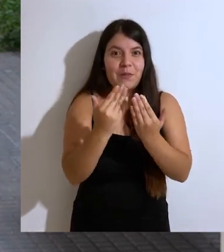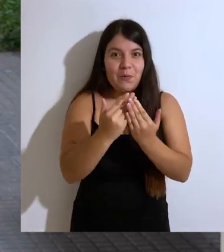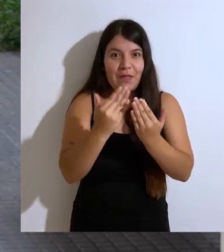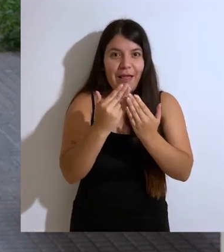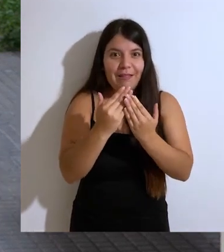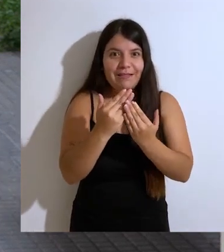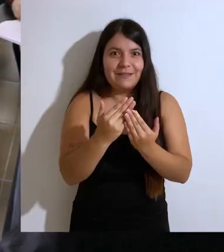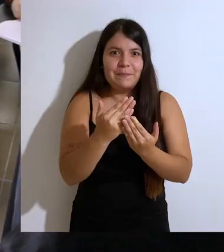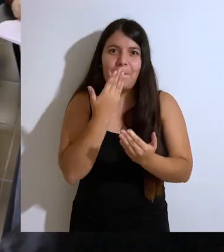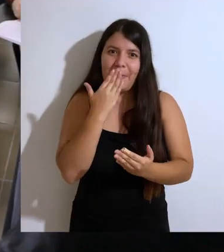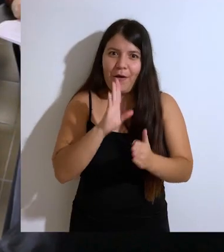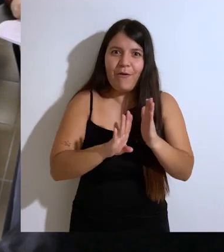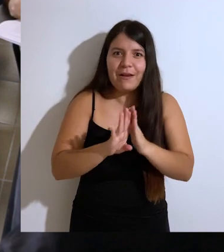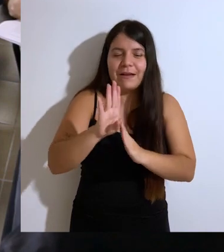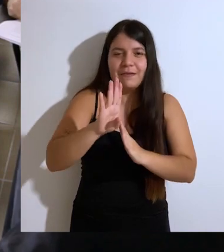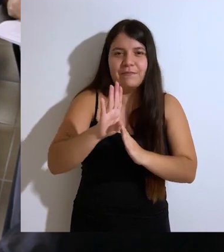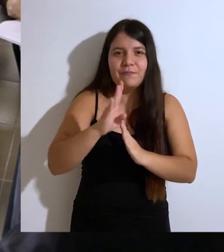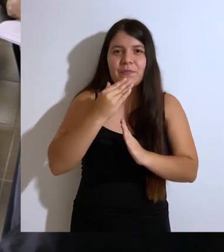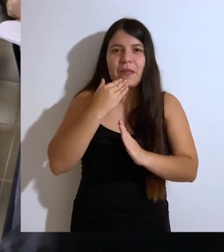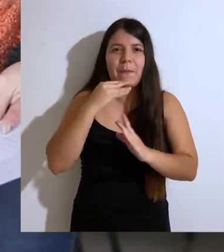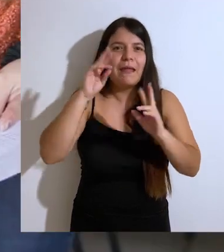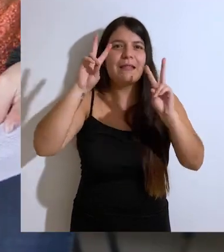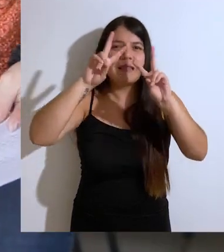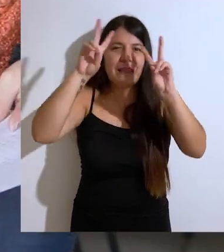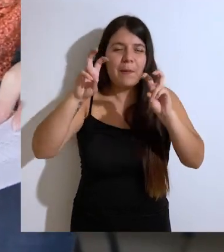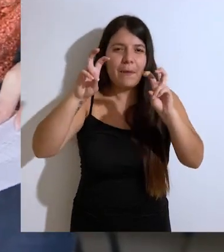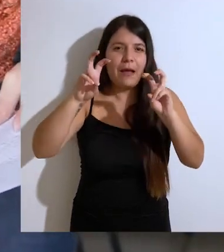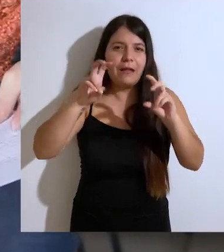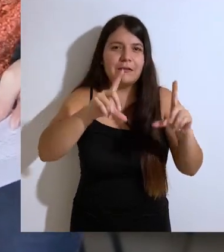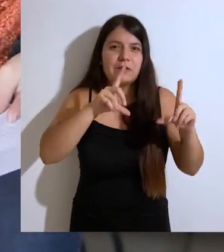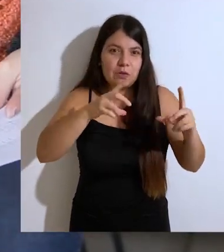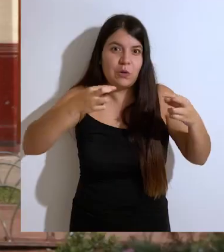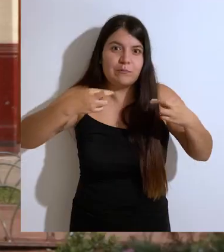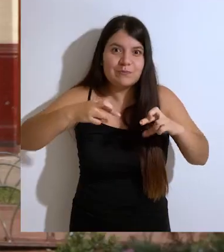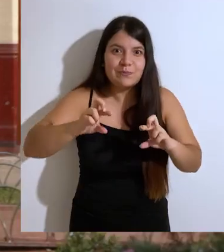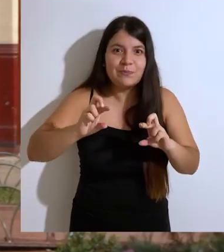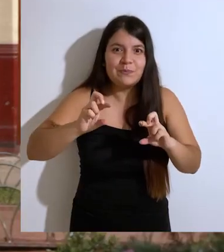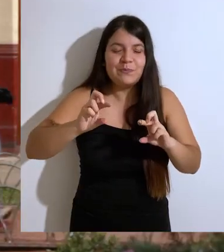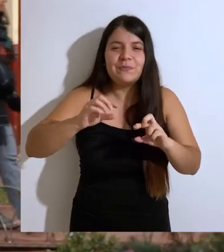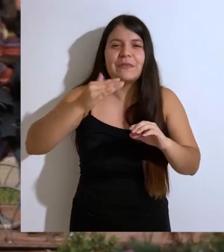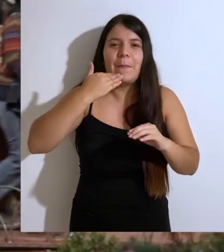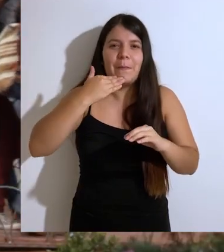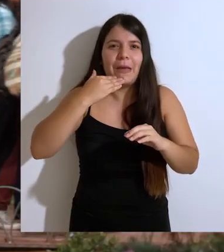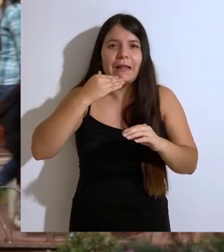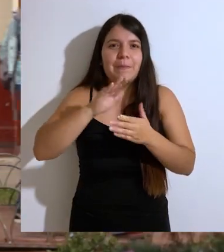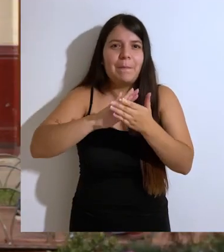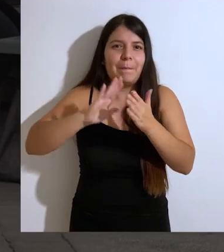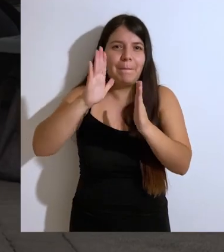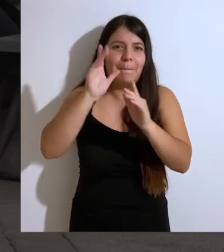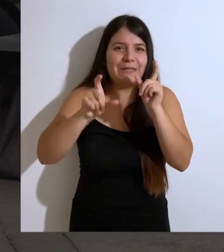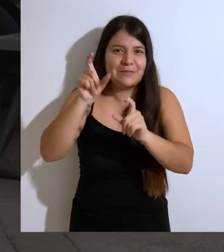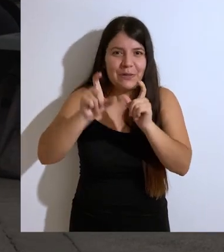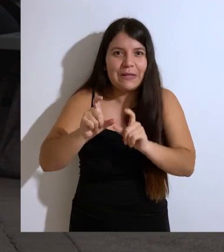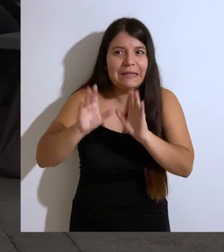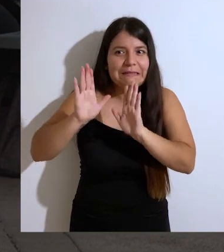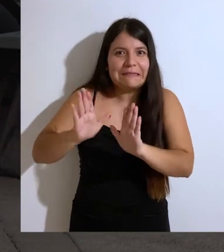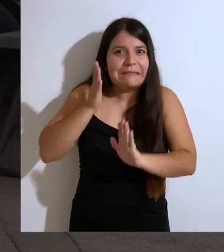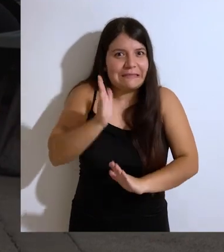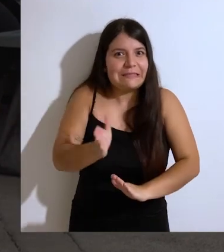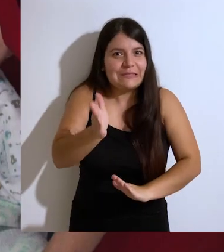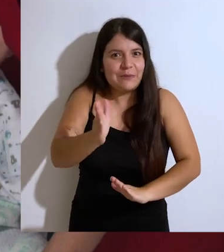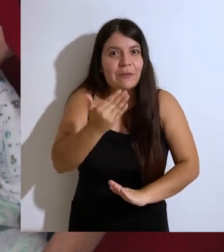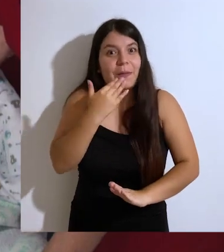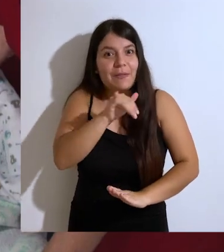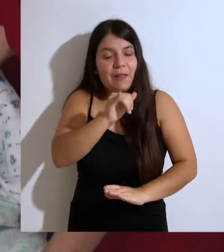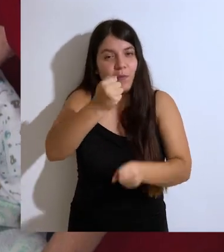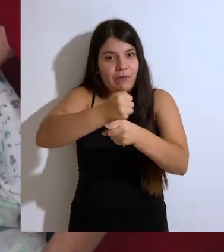estudiantes de pregrado, en lo que tiene que ver con la titulación oportuna, la retención y también la contribución a